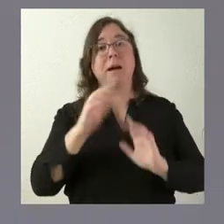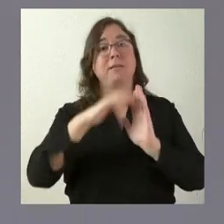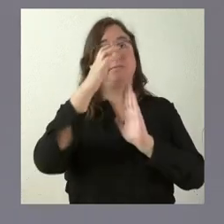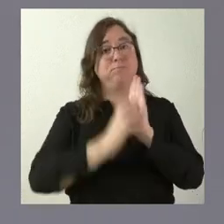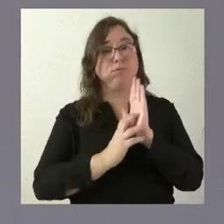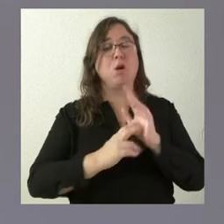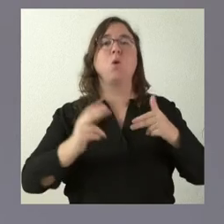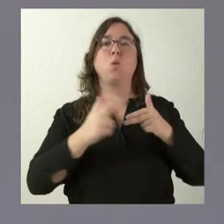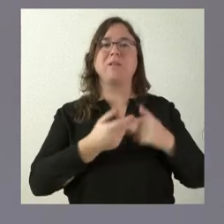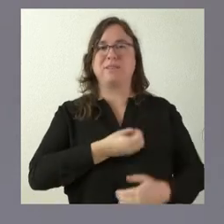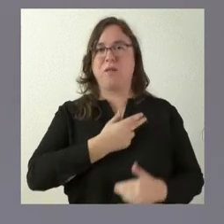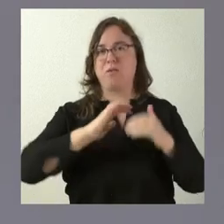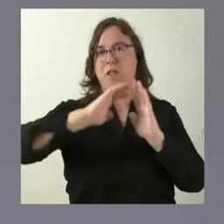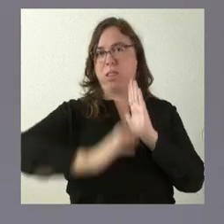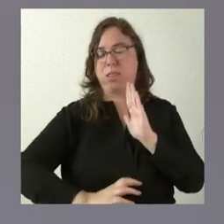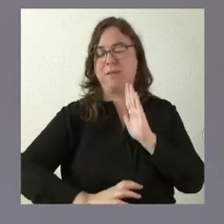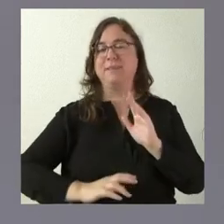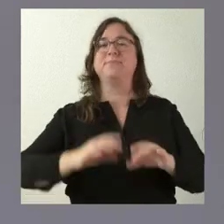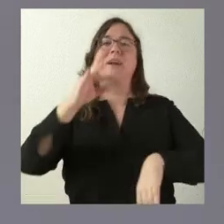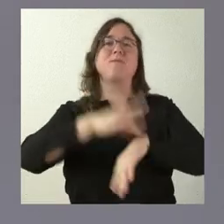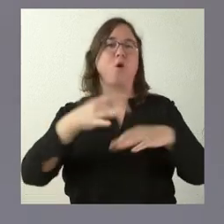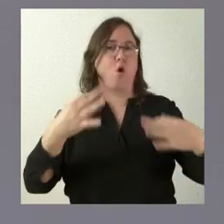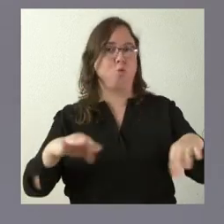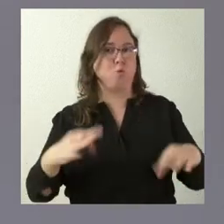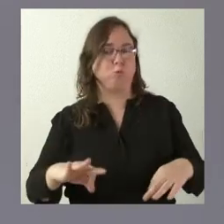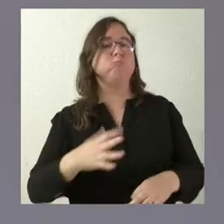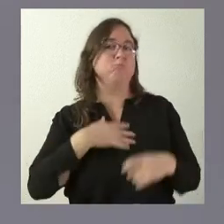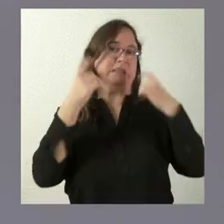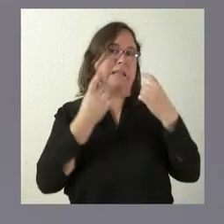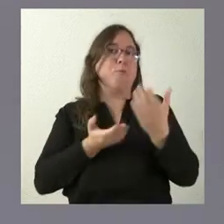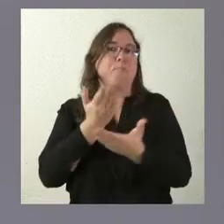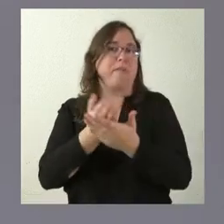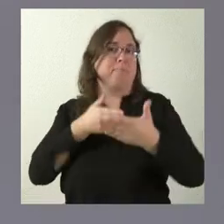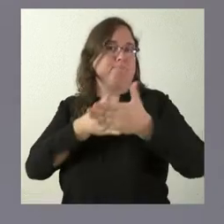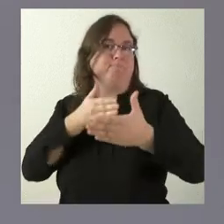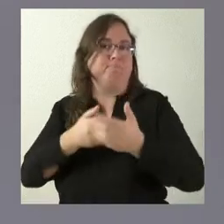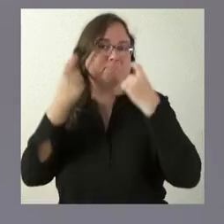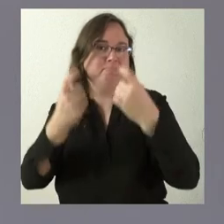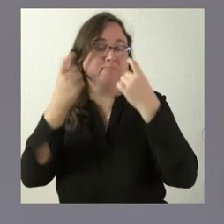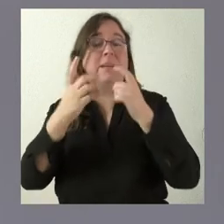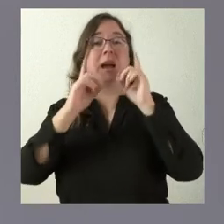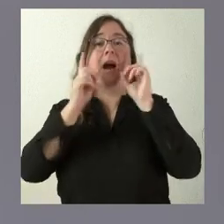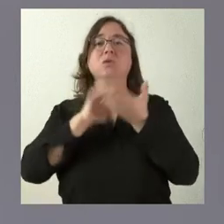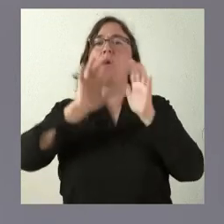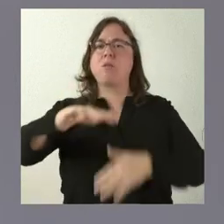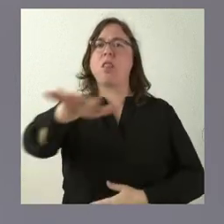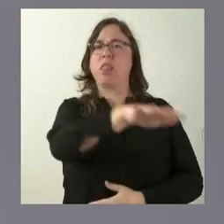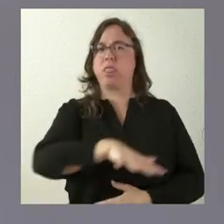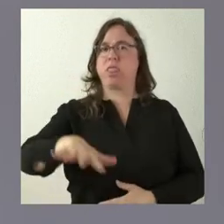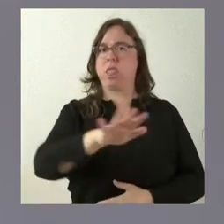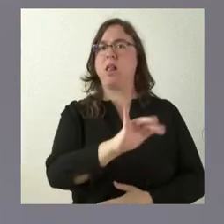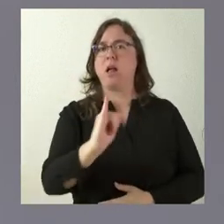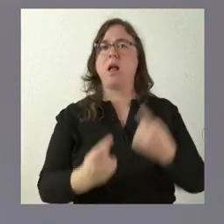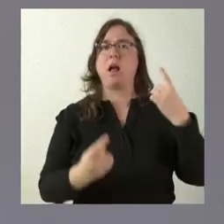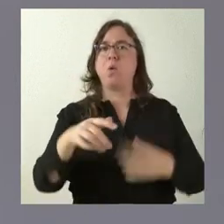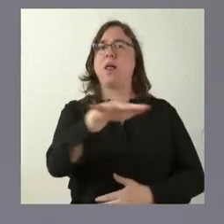las cuotas de seguridad social por contingencias comunes, las vamos a intentar. En el caso concreto de Castilla y León hay varias zonas que